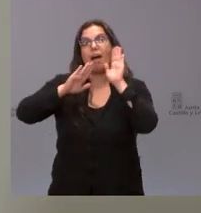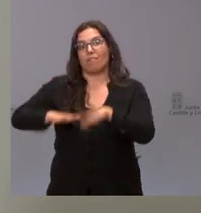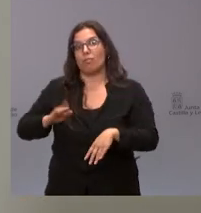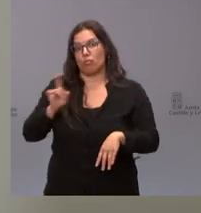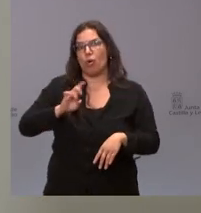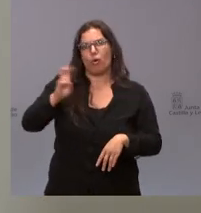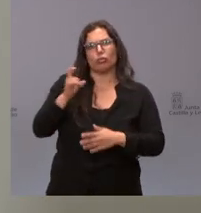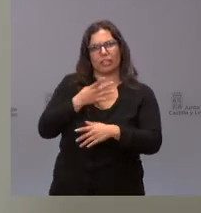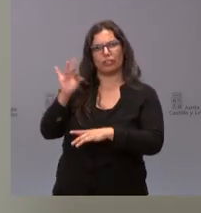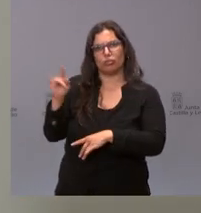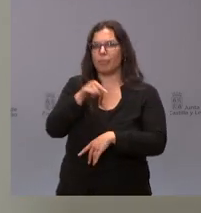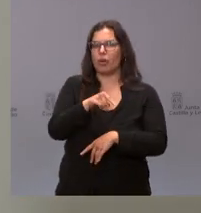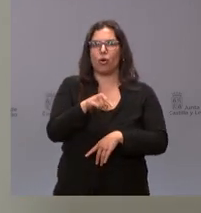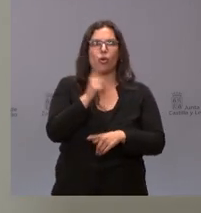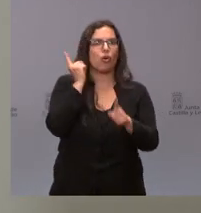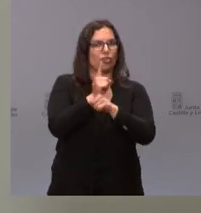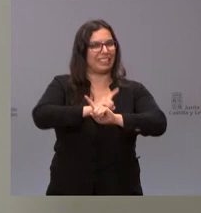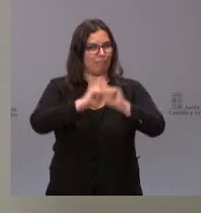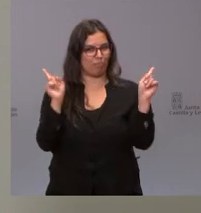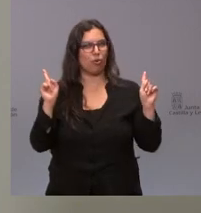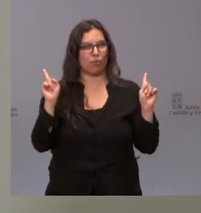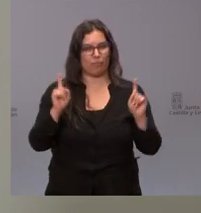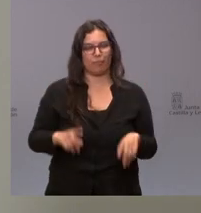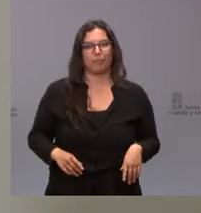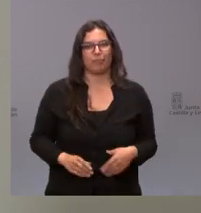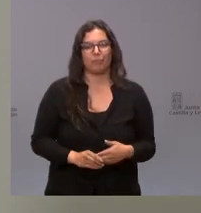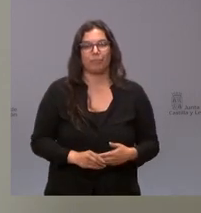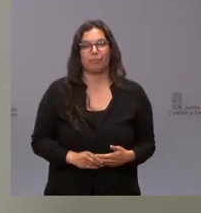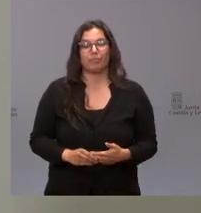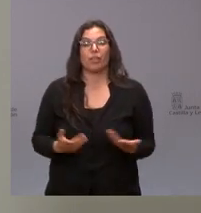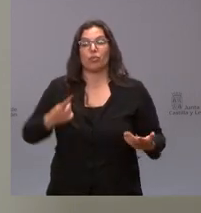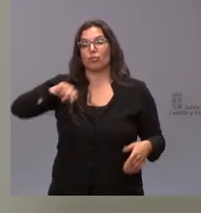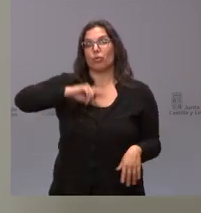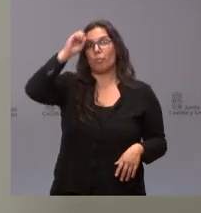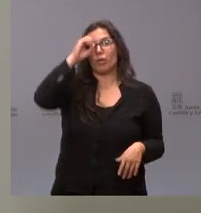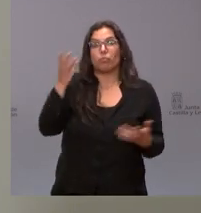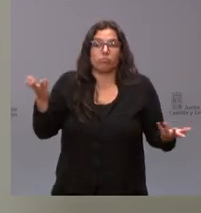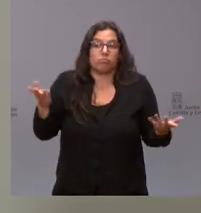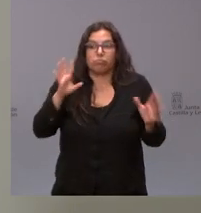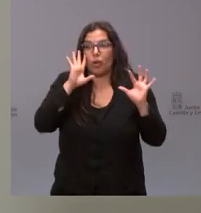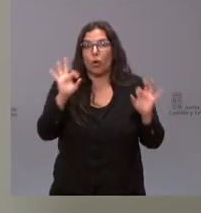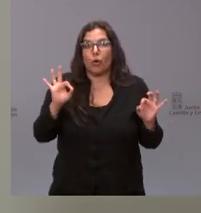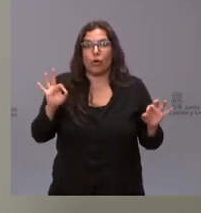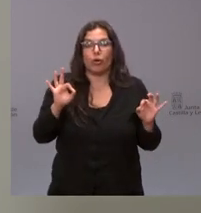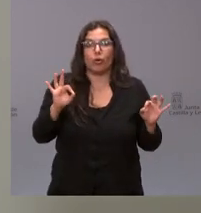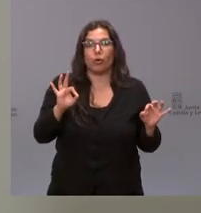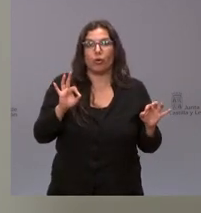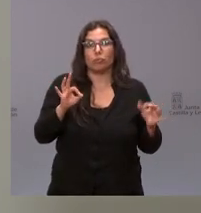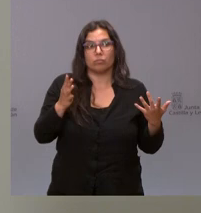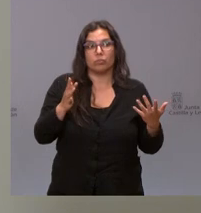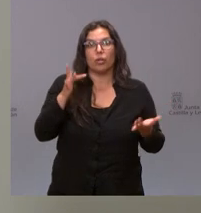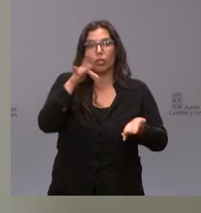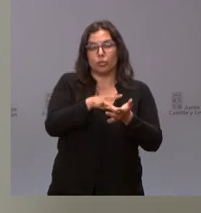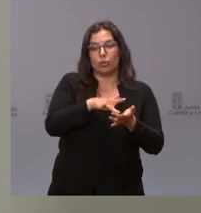sindicatos pero se abstuvo tampoco votó votó en contra qué opinamos pues que lógicamente hay un número muy